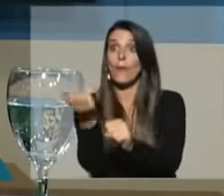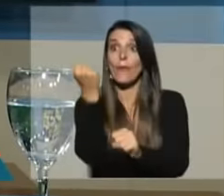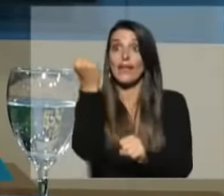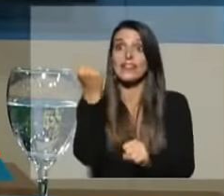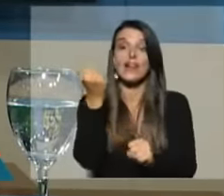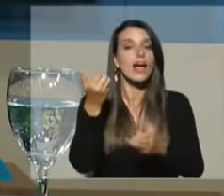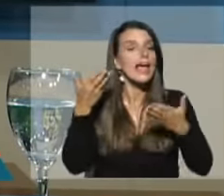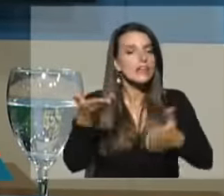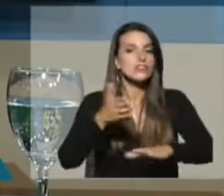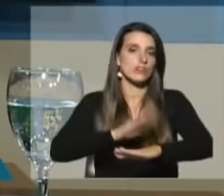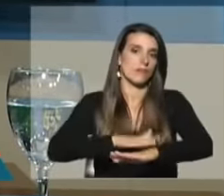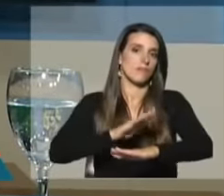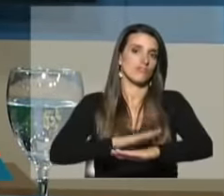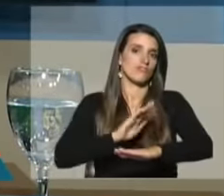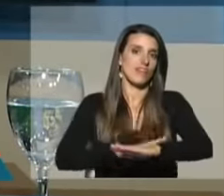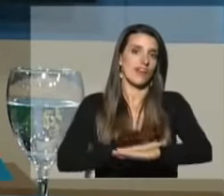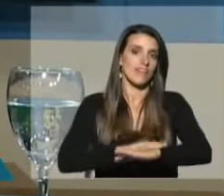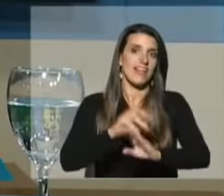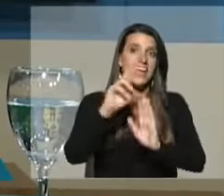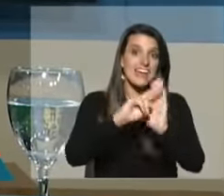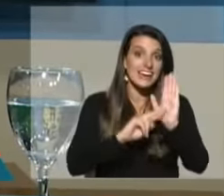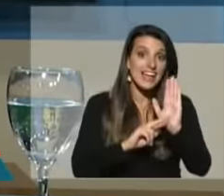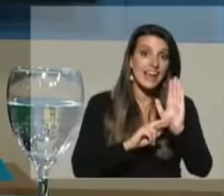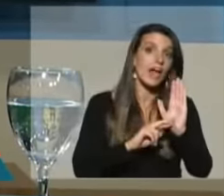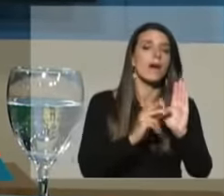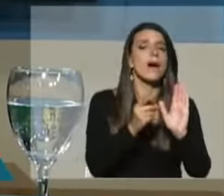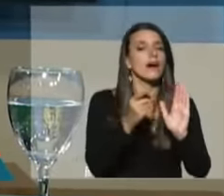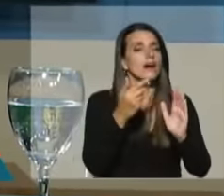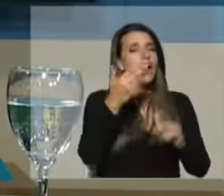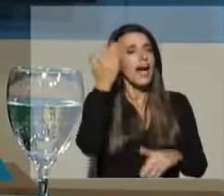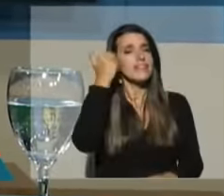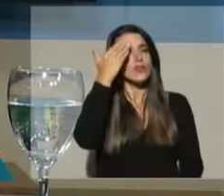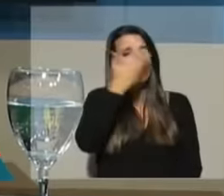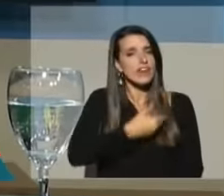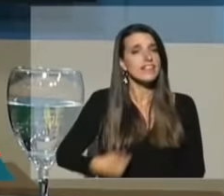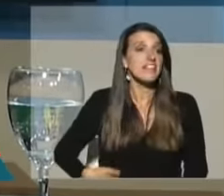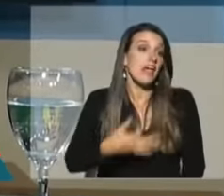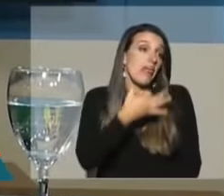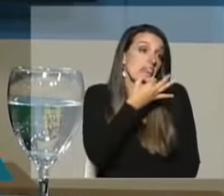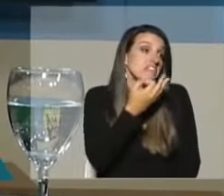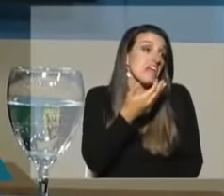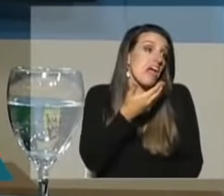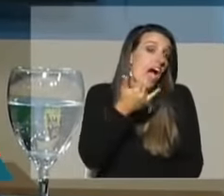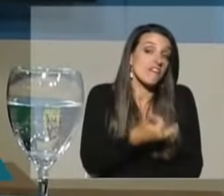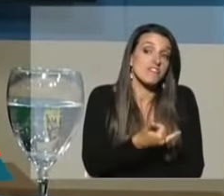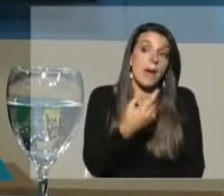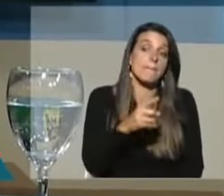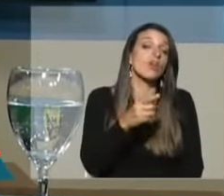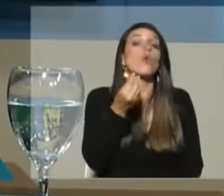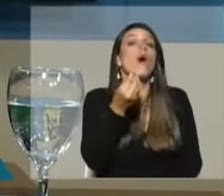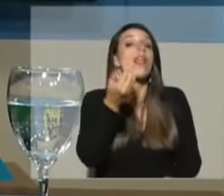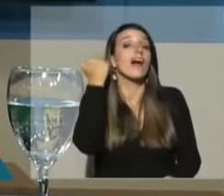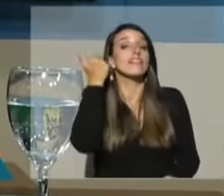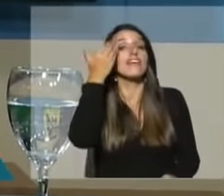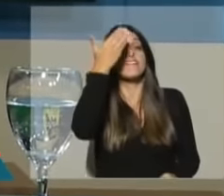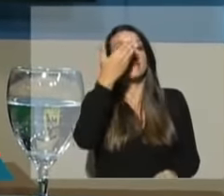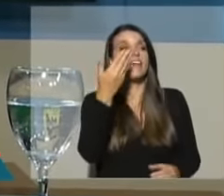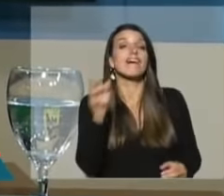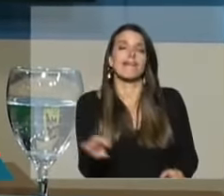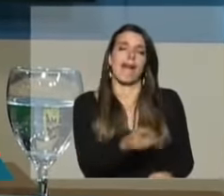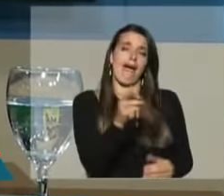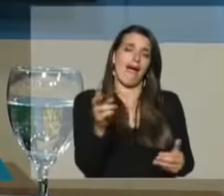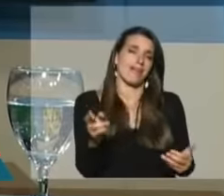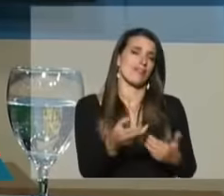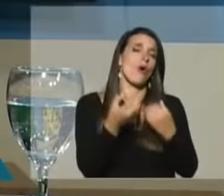de una conducción responsable. La regla fiscal, que el Frente Amplio la tenía, según ellos la tenían. Ahora, la regla fiscal que tenía el Frente Amplio era rarísima,